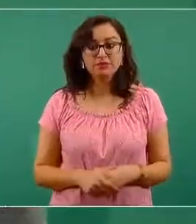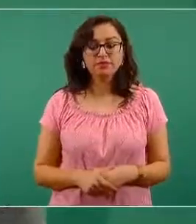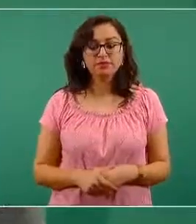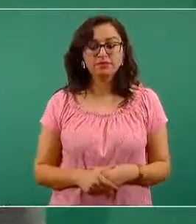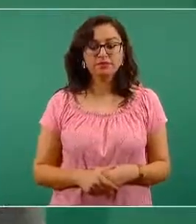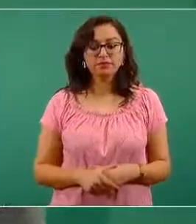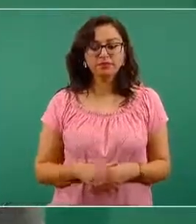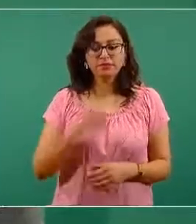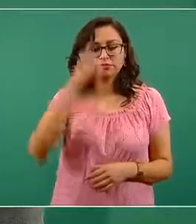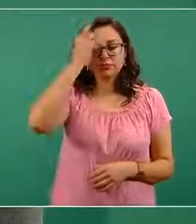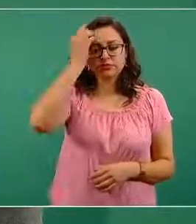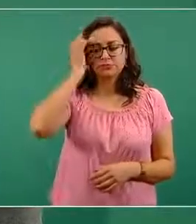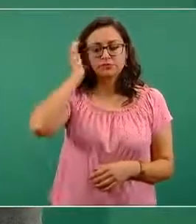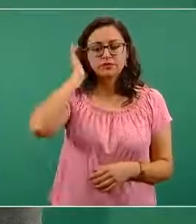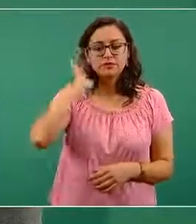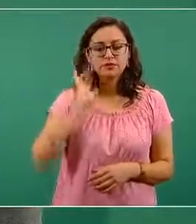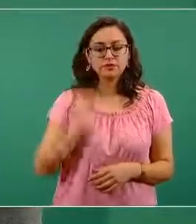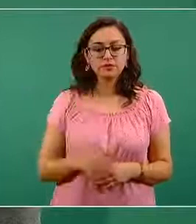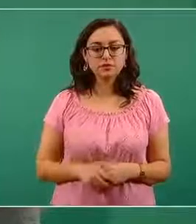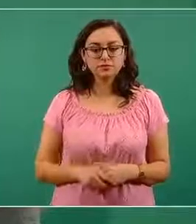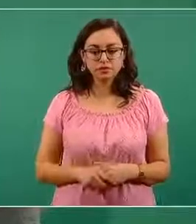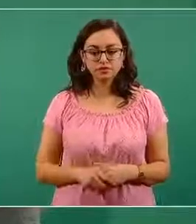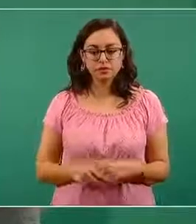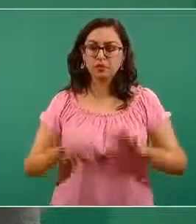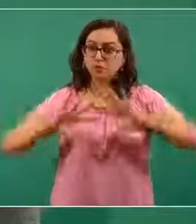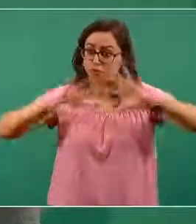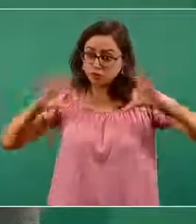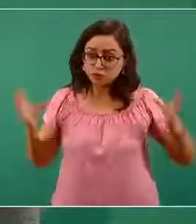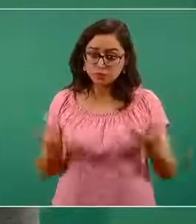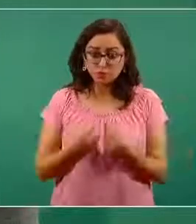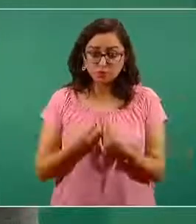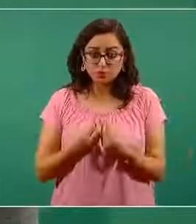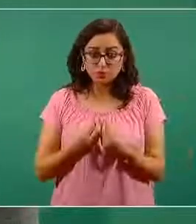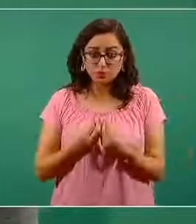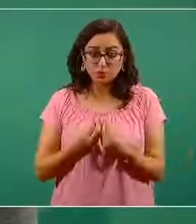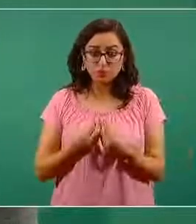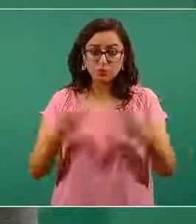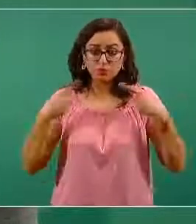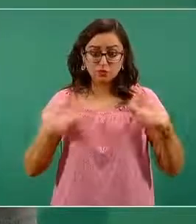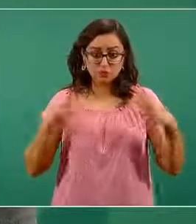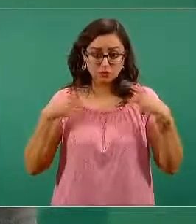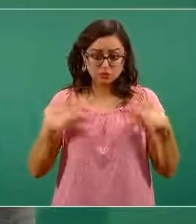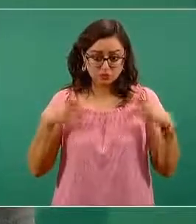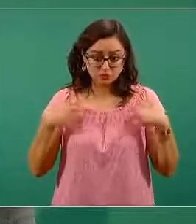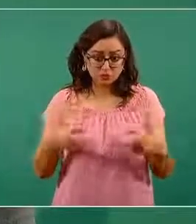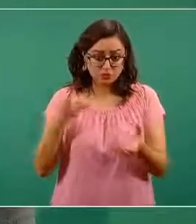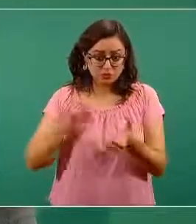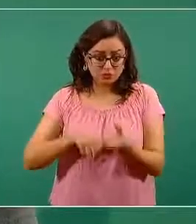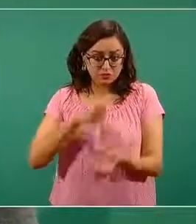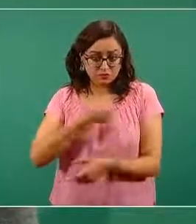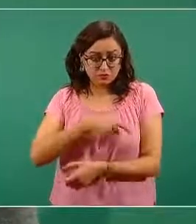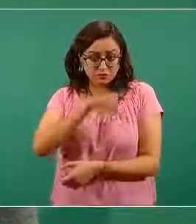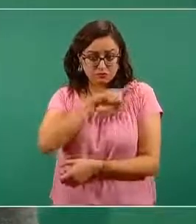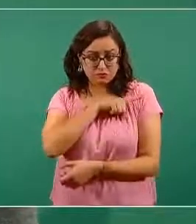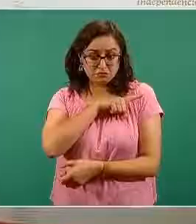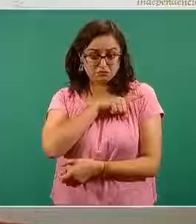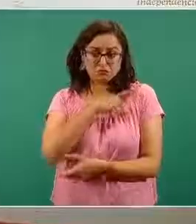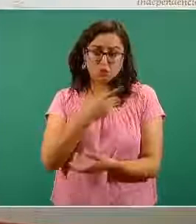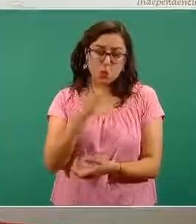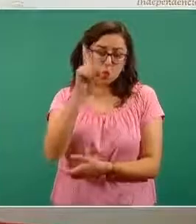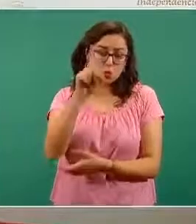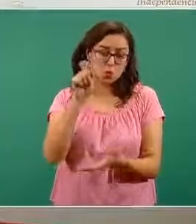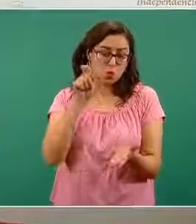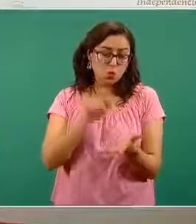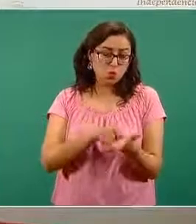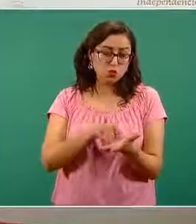Se estimaba el total de personal de salud en 1